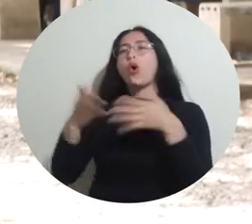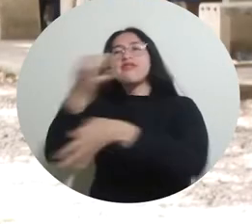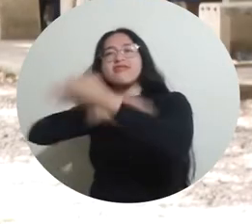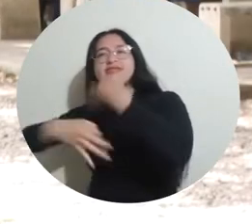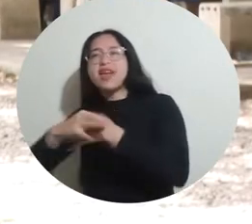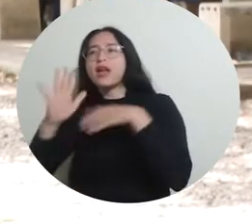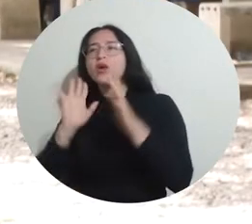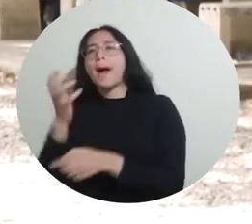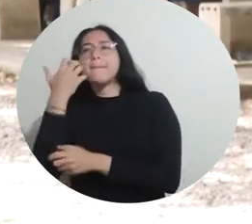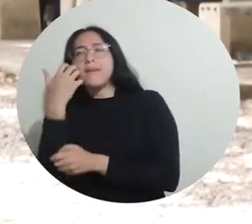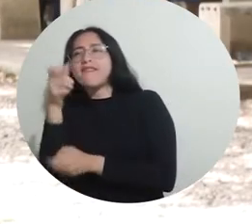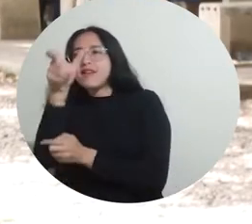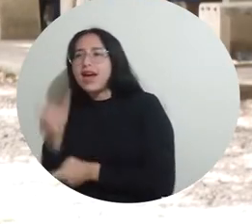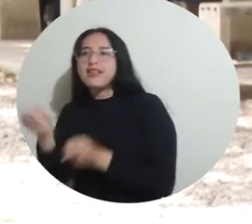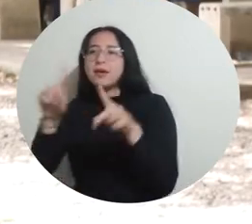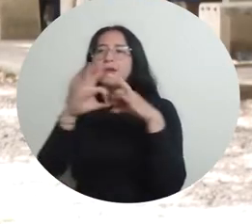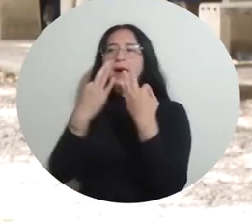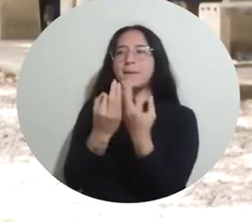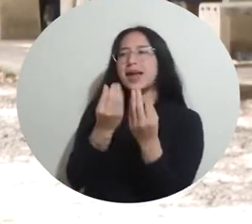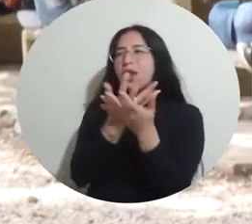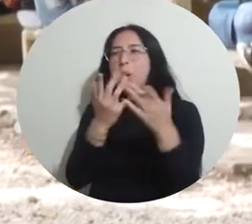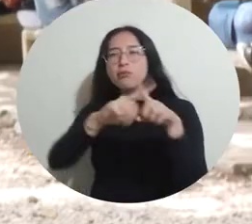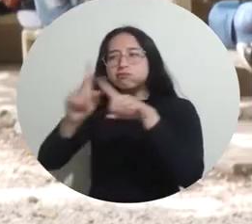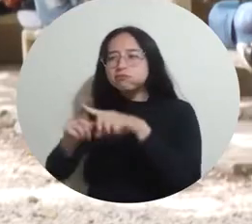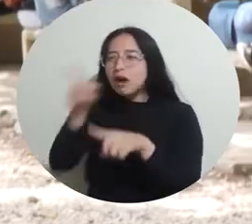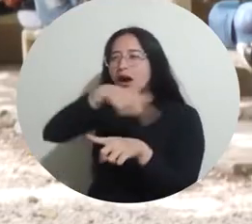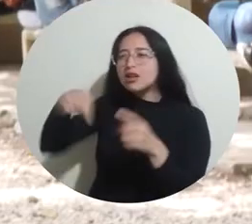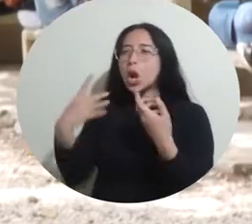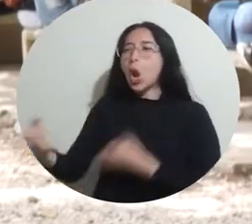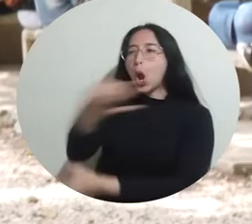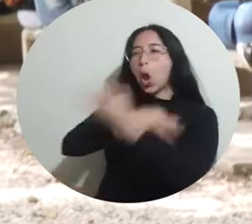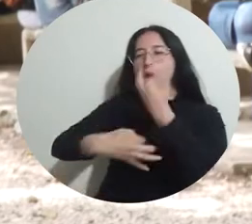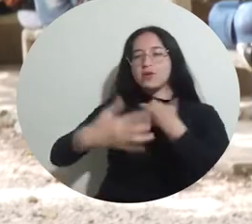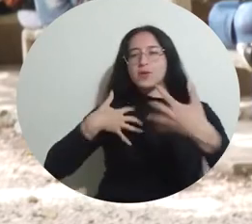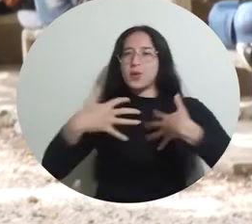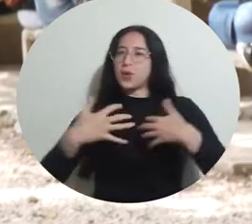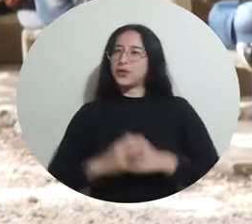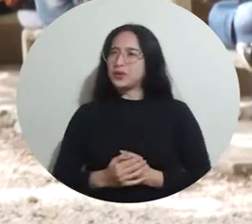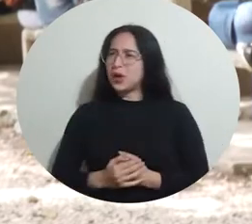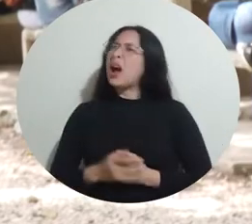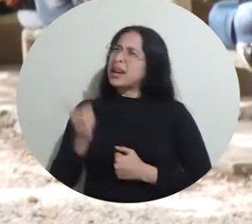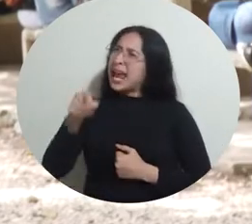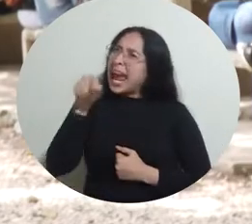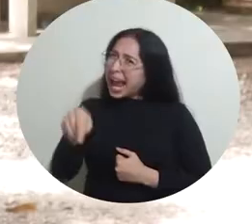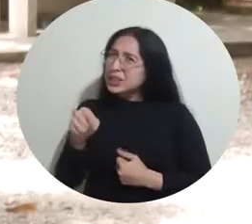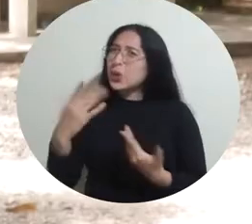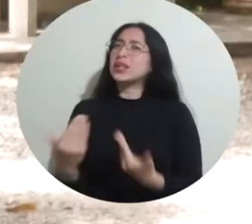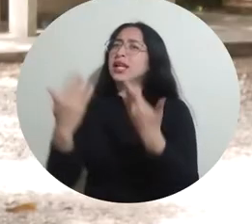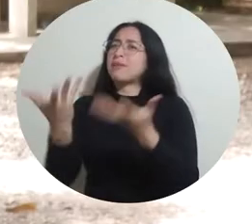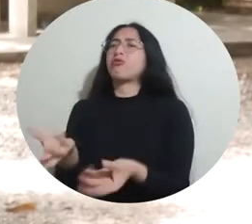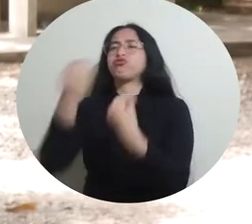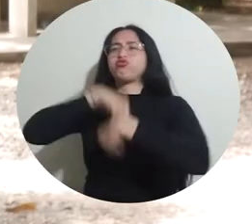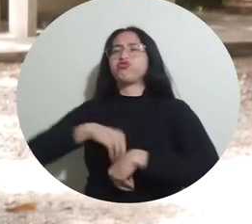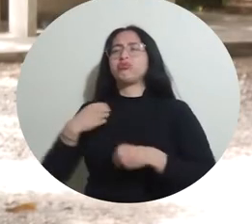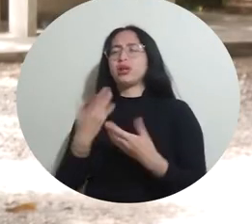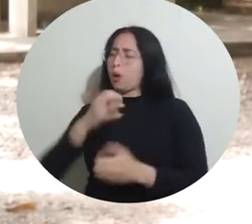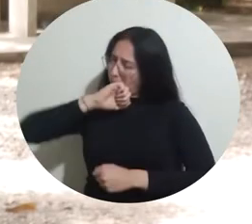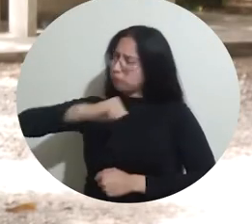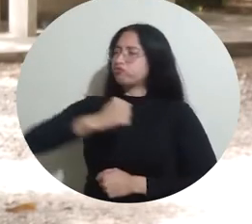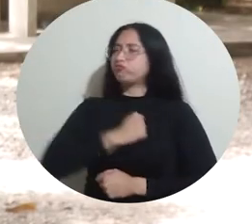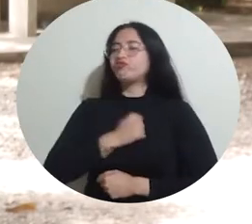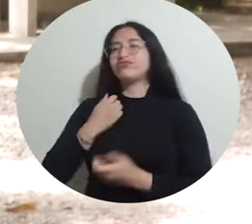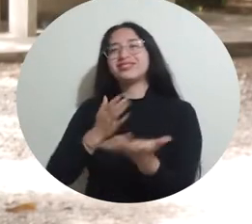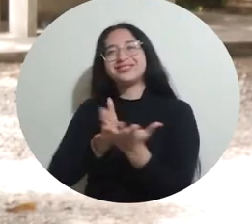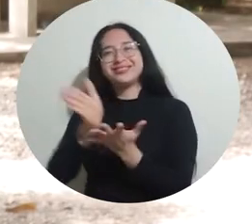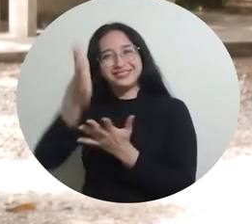trata nuestra carrera como empezar a enamorarnos, ir conociendo, apropiándonos más de nuestra carrera. Esta era la oportunidad para